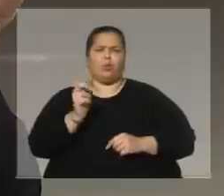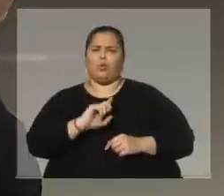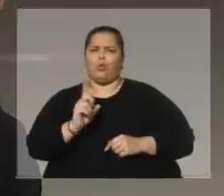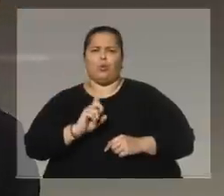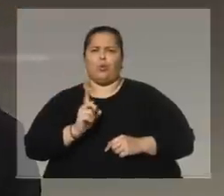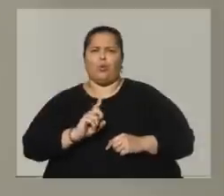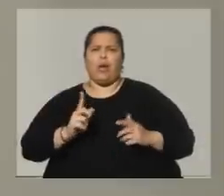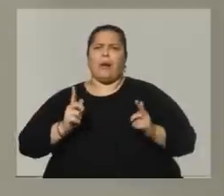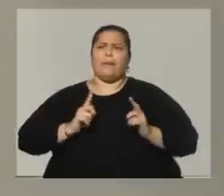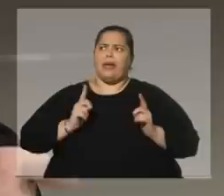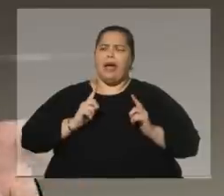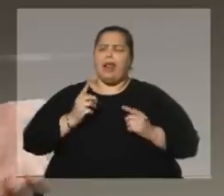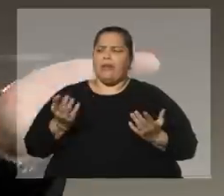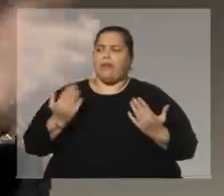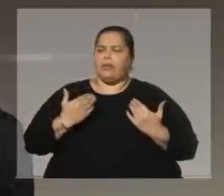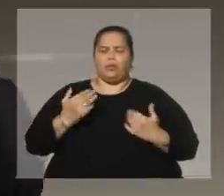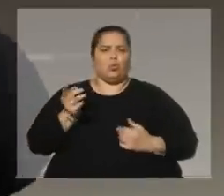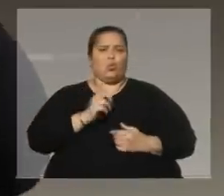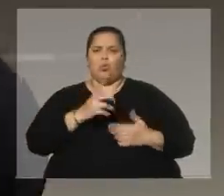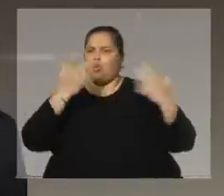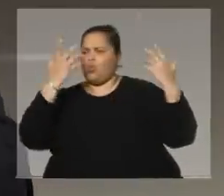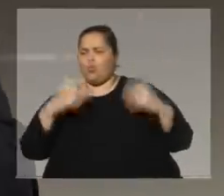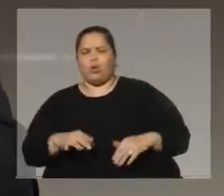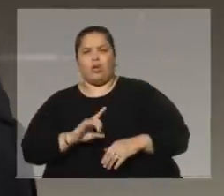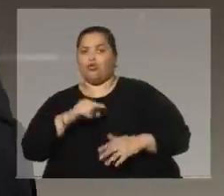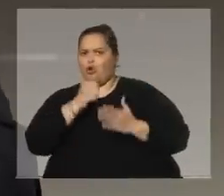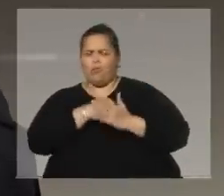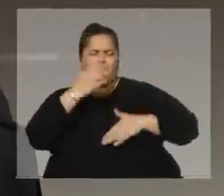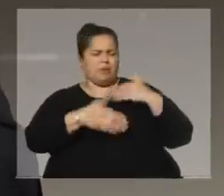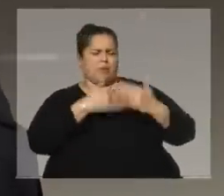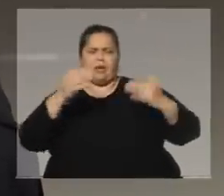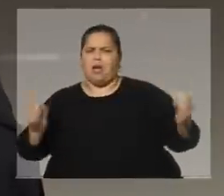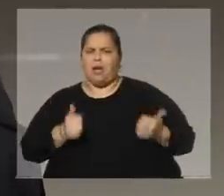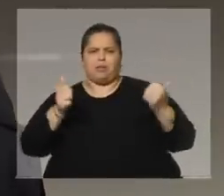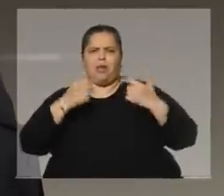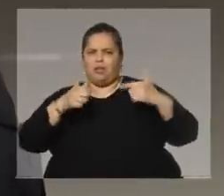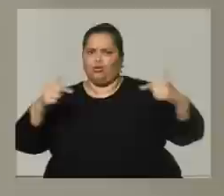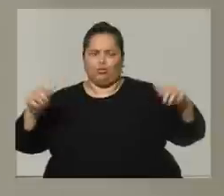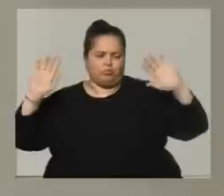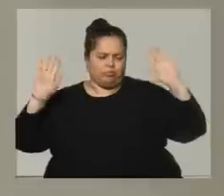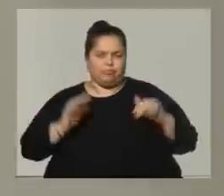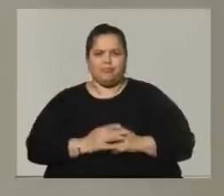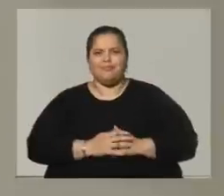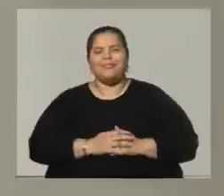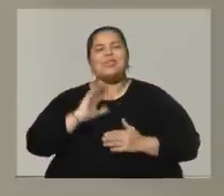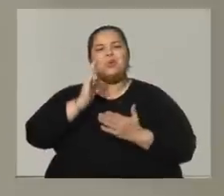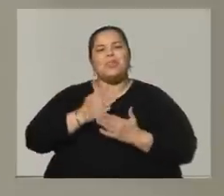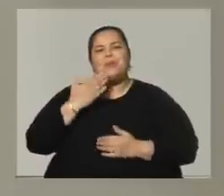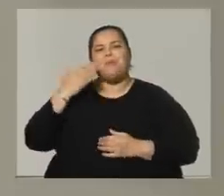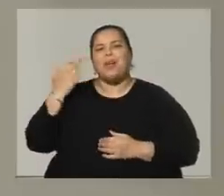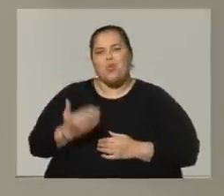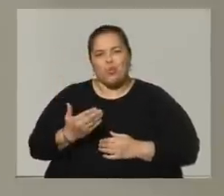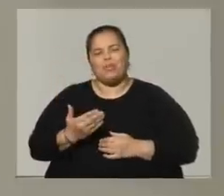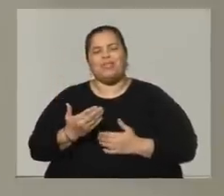sentar. Se vaya. Para que todavía me vengan. No, ni loco. No, no, no, no. Para nada. Te voy a hacer una última pregunta, que es